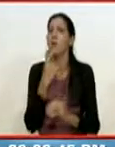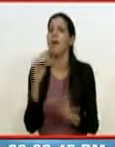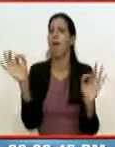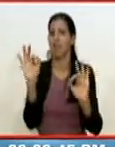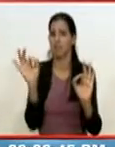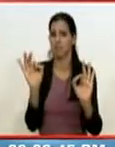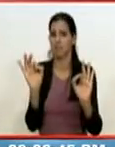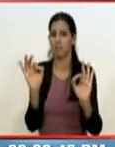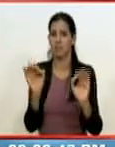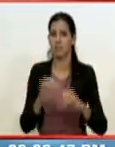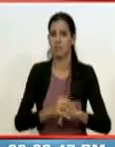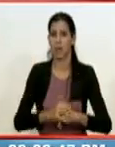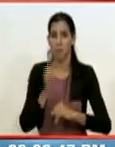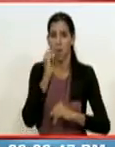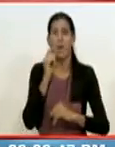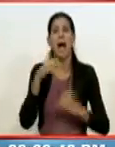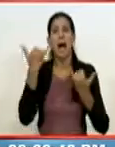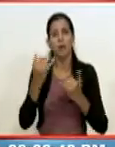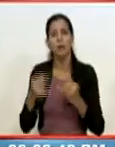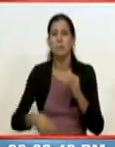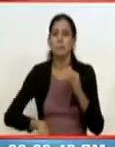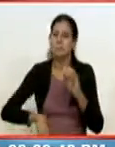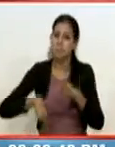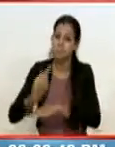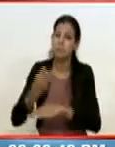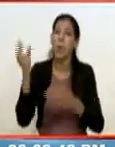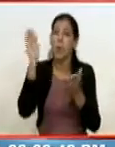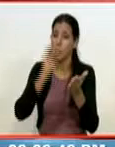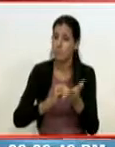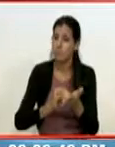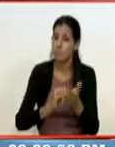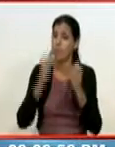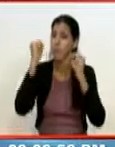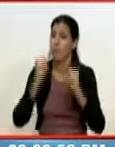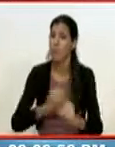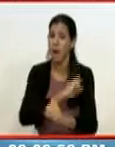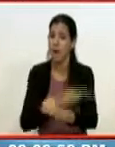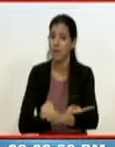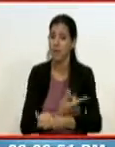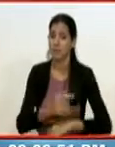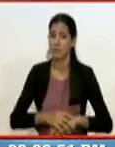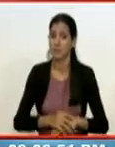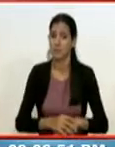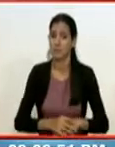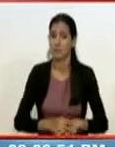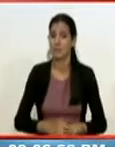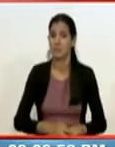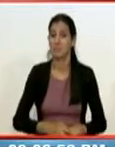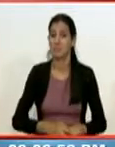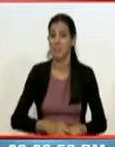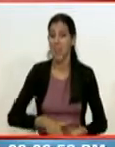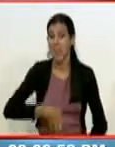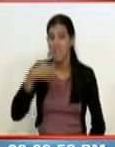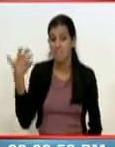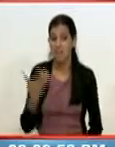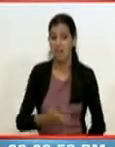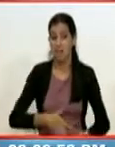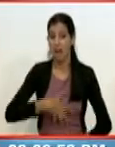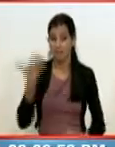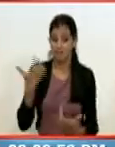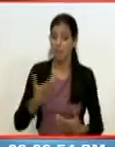sino que esta vez vino y arremetió con mayor furia, pues como dicen, mayor arrechera, así hablándolo en criollo.